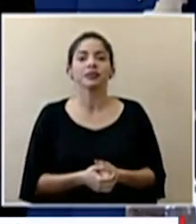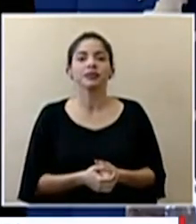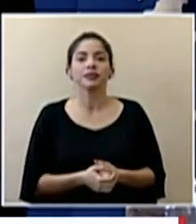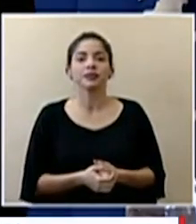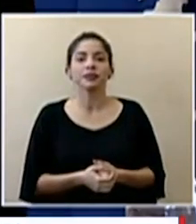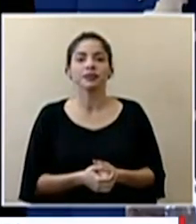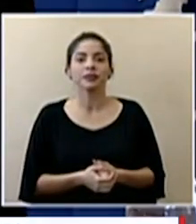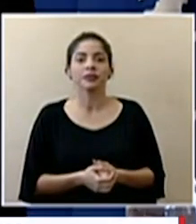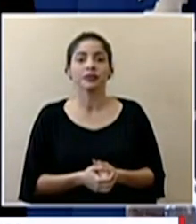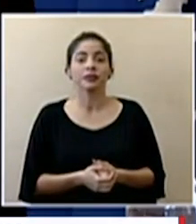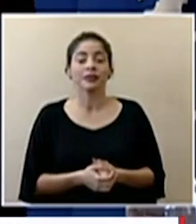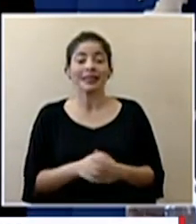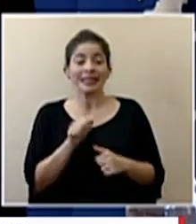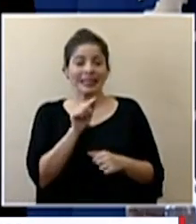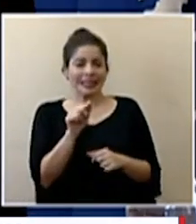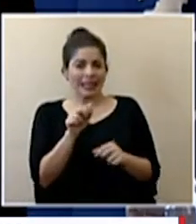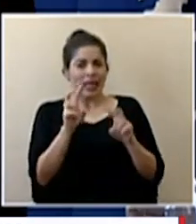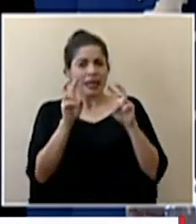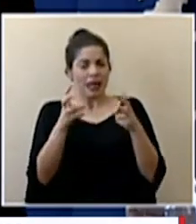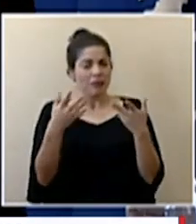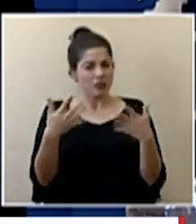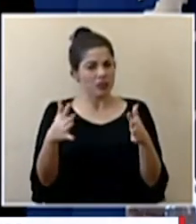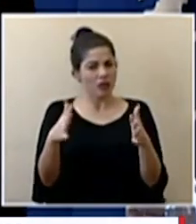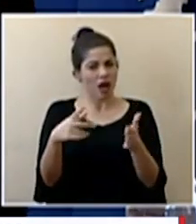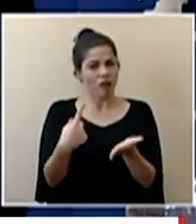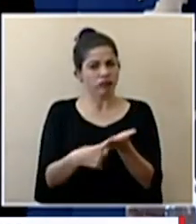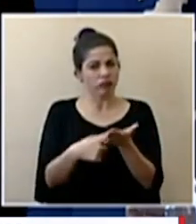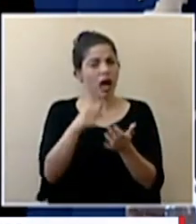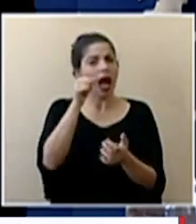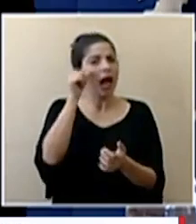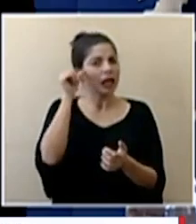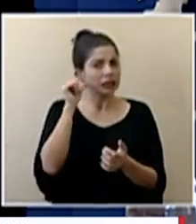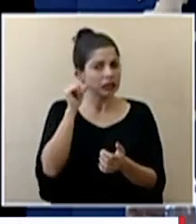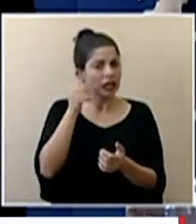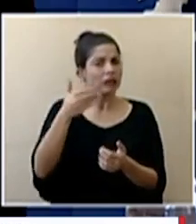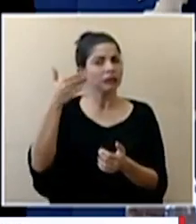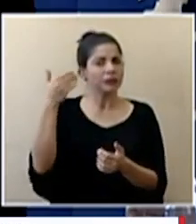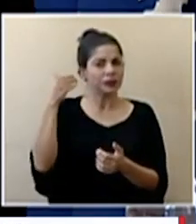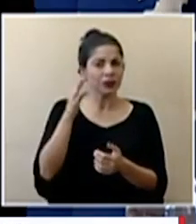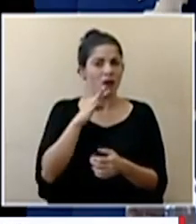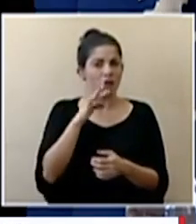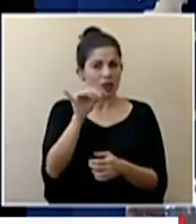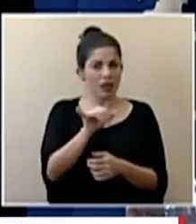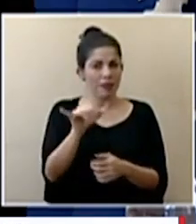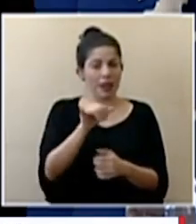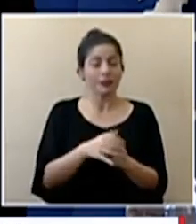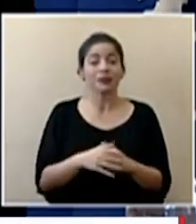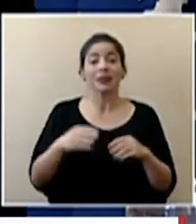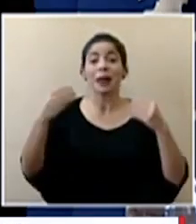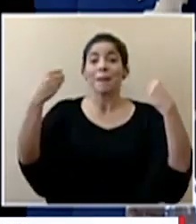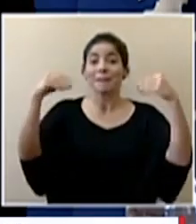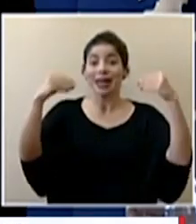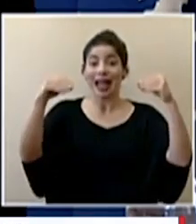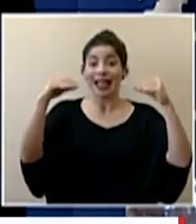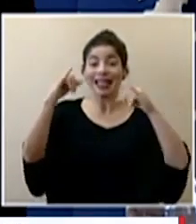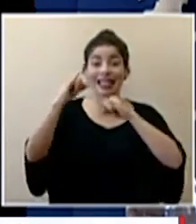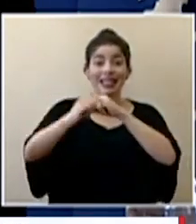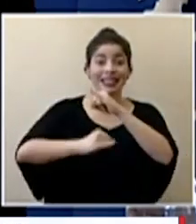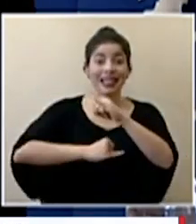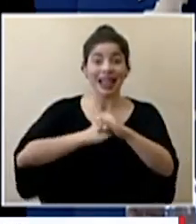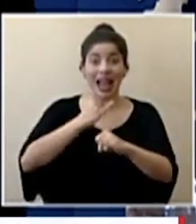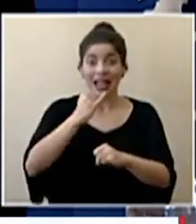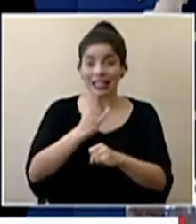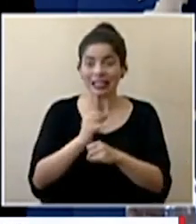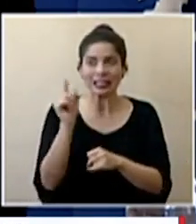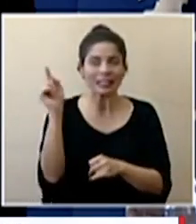este tema lo hemos abordado ayer y en los últimos días de que los mercados internacionales